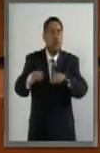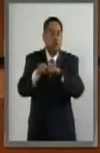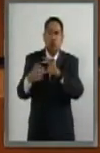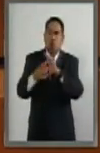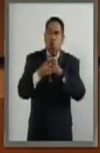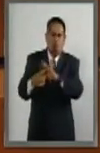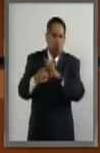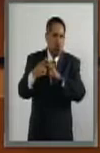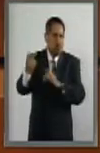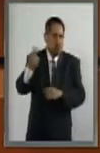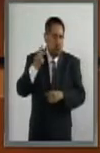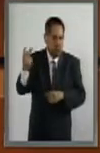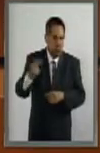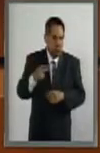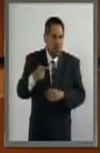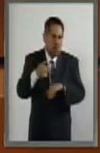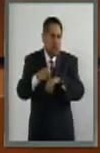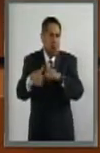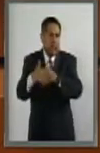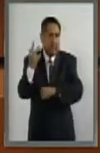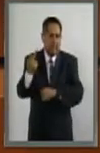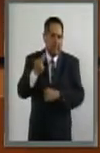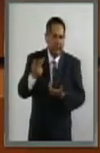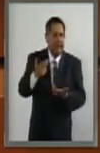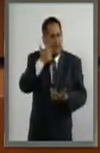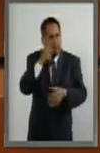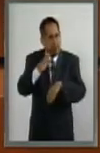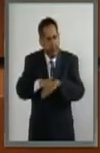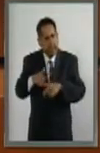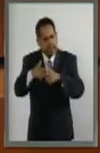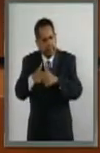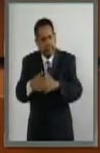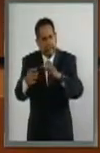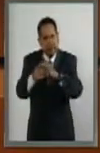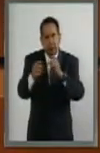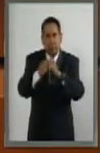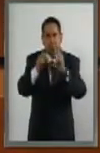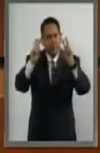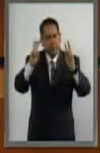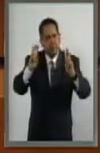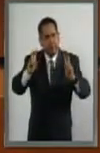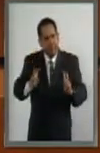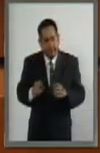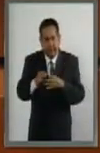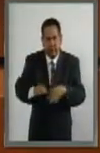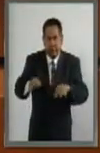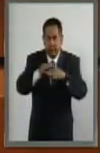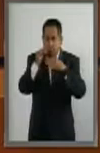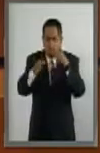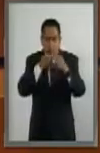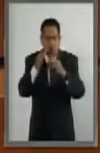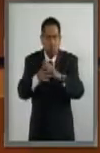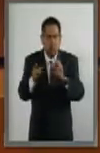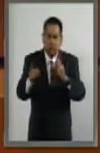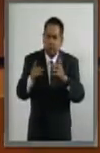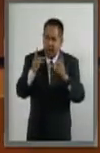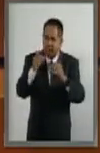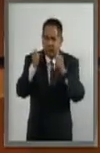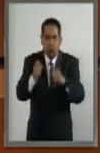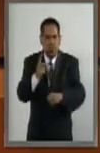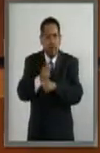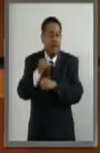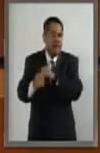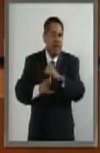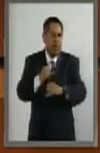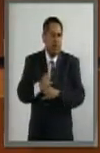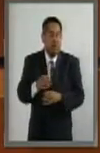En el ámbito multilateral, queremos continuar desarrollando la afinidad en los temas de neutralidad y promoción de la paz y seguridad internacionales.